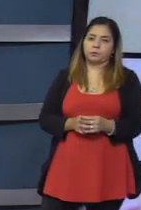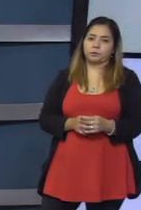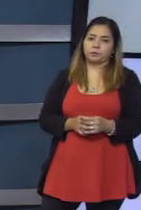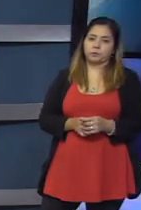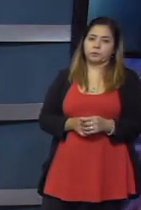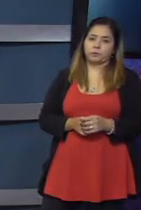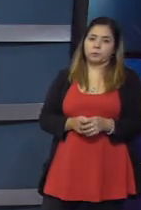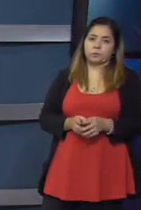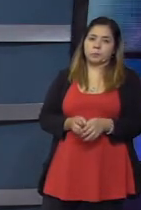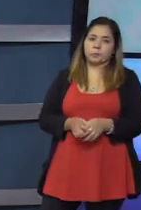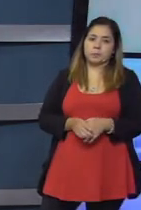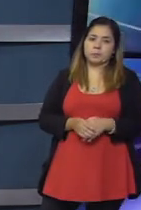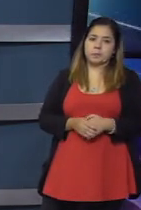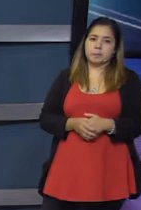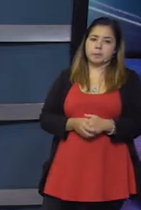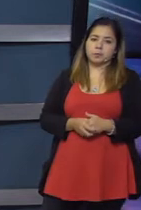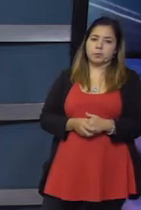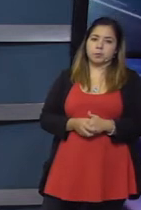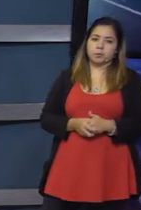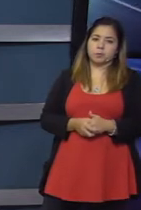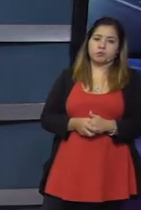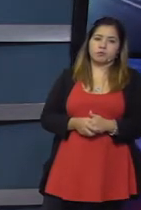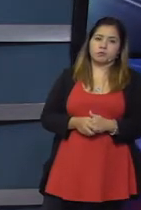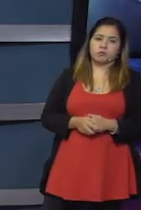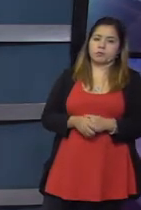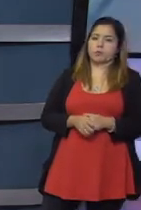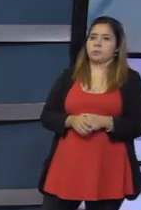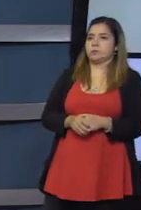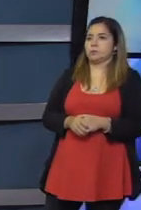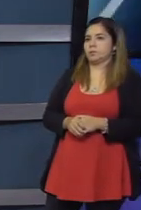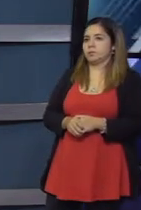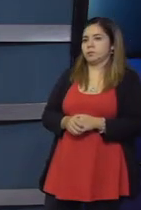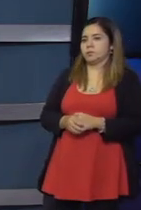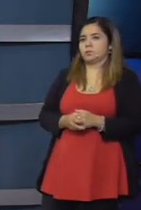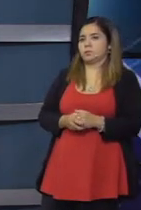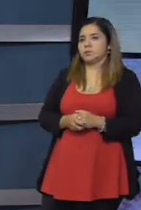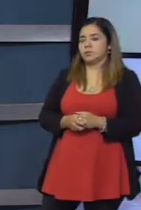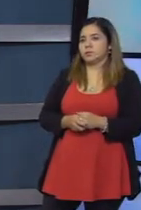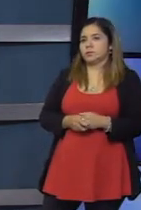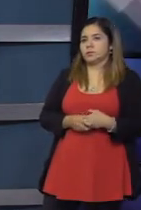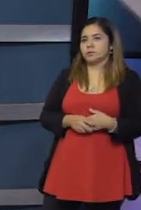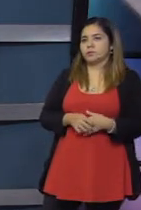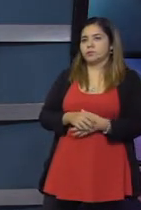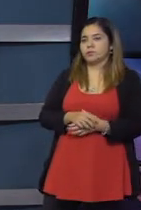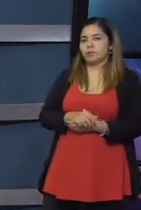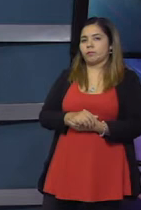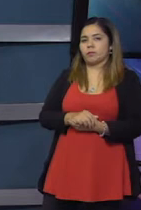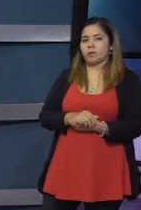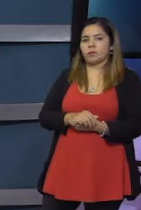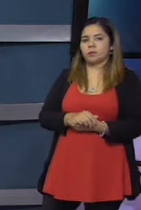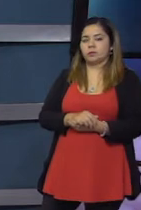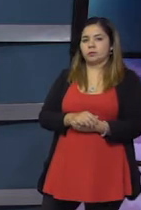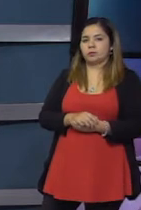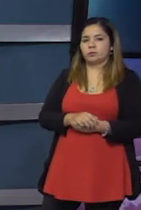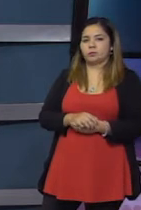medios en los últimos días, en los últimos meses, ¿no? que vienen viendo cuestiones que lo ponen en el tapete